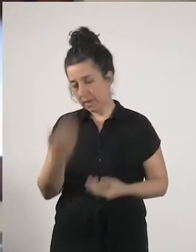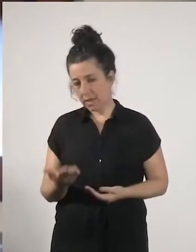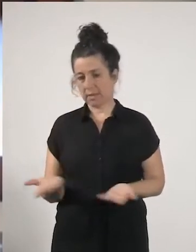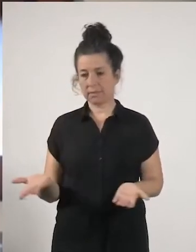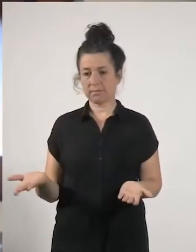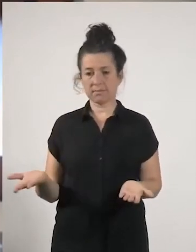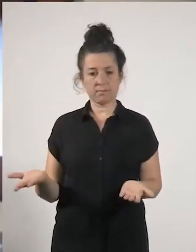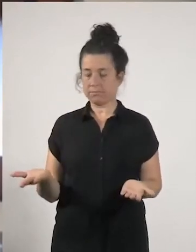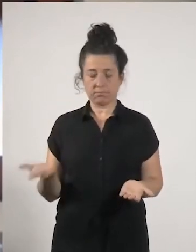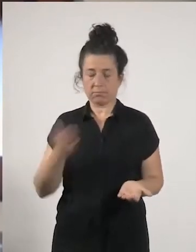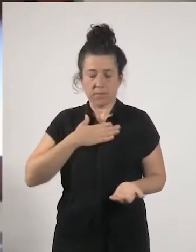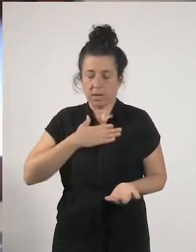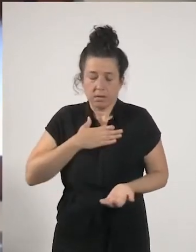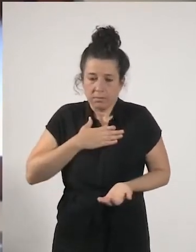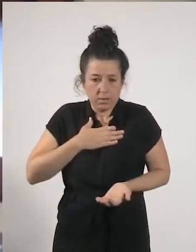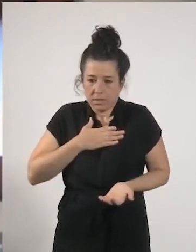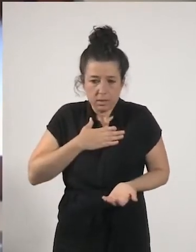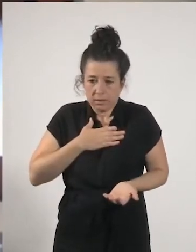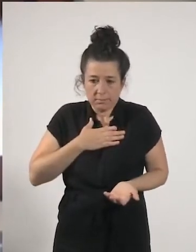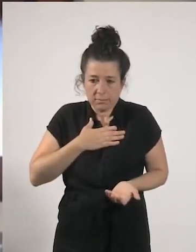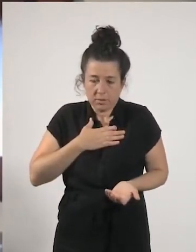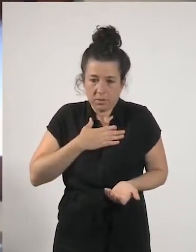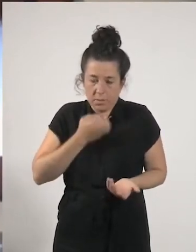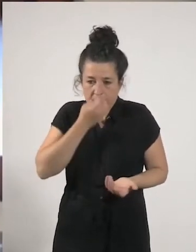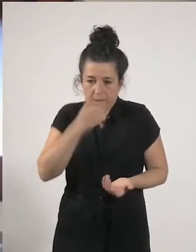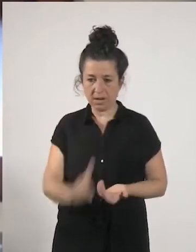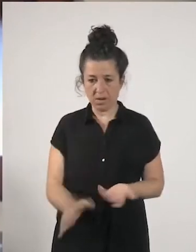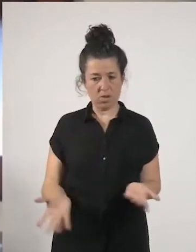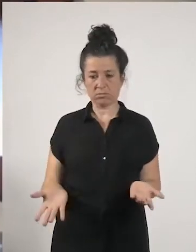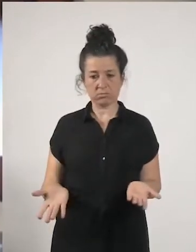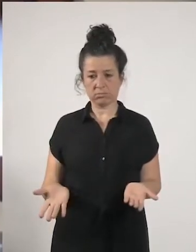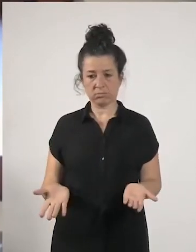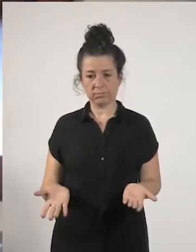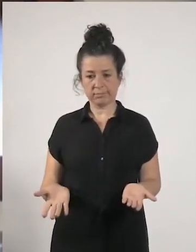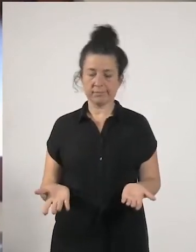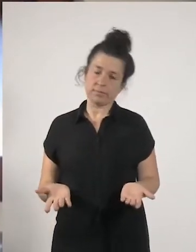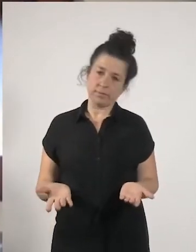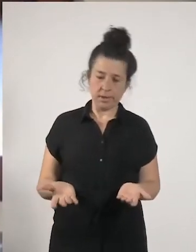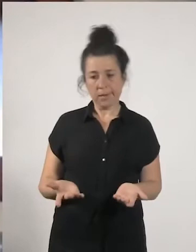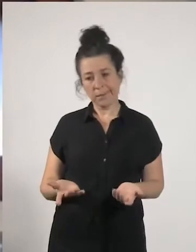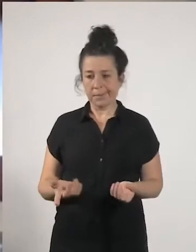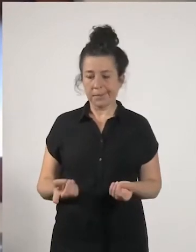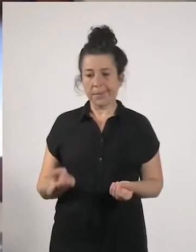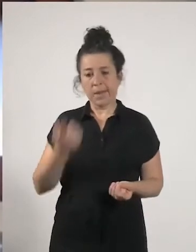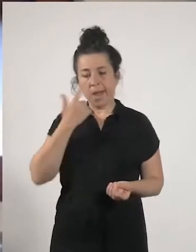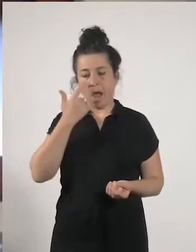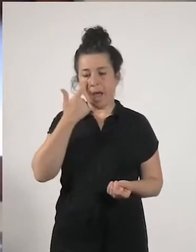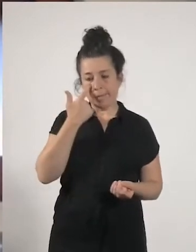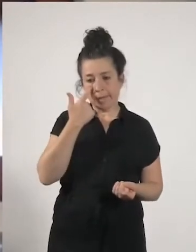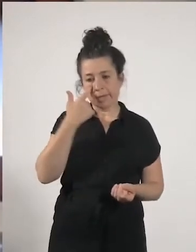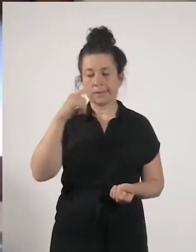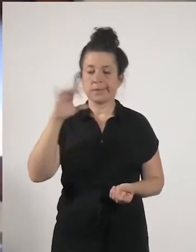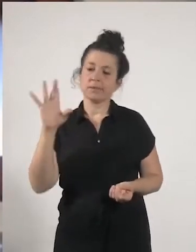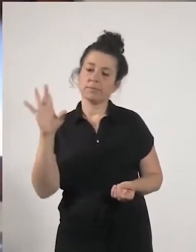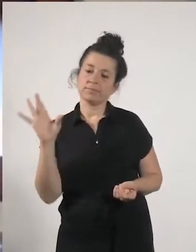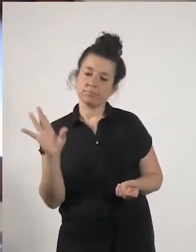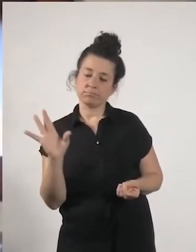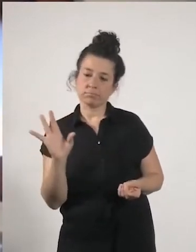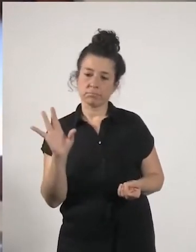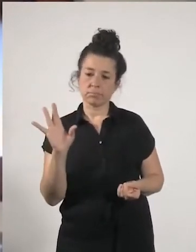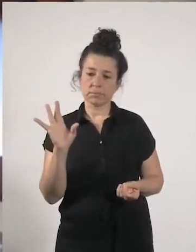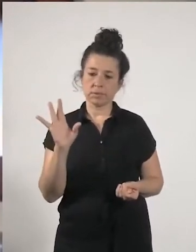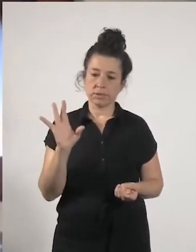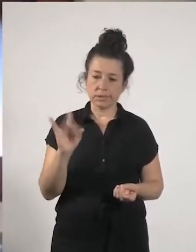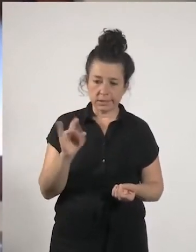no a mí me parece que eso no ha sido de recibo y luego bueno que es ese sigua podría ser más grande pero bueno